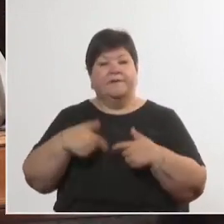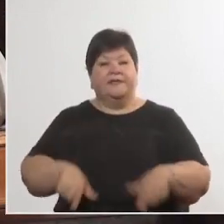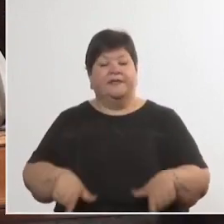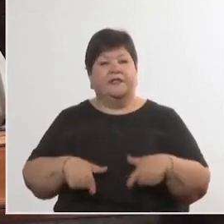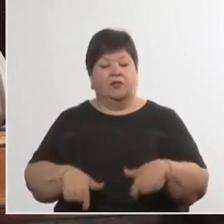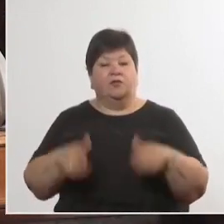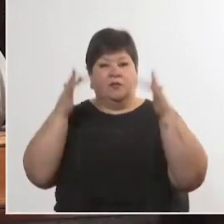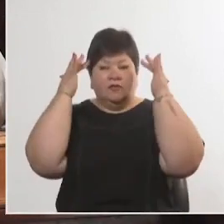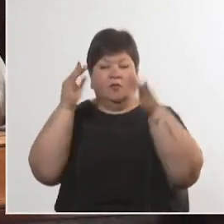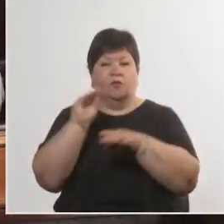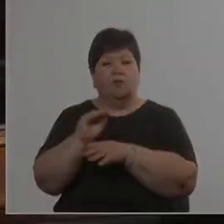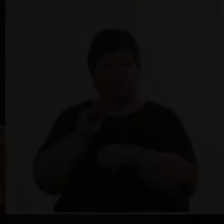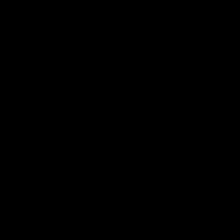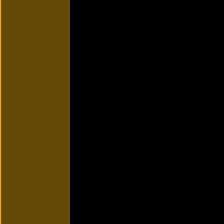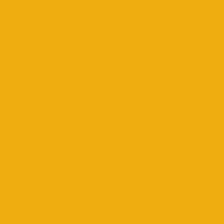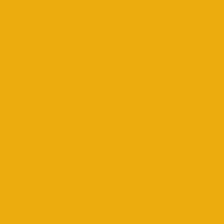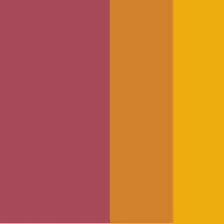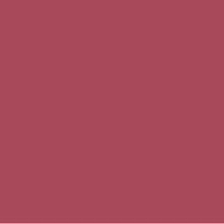Fundación Winners.